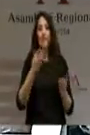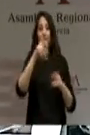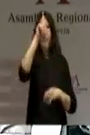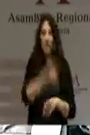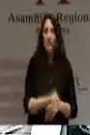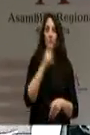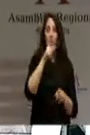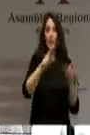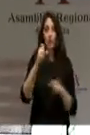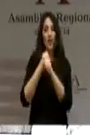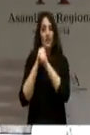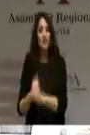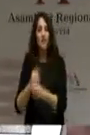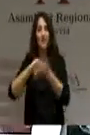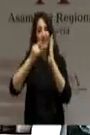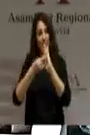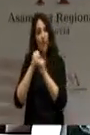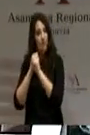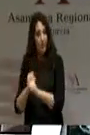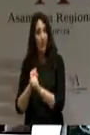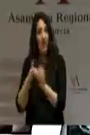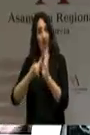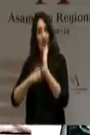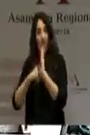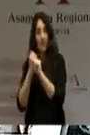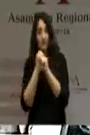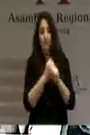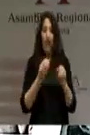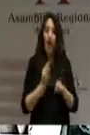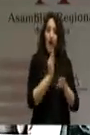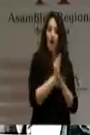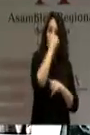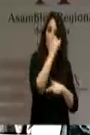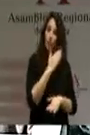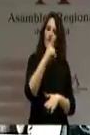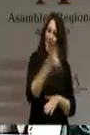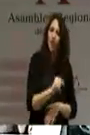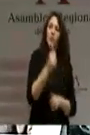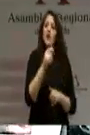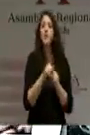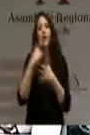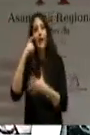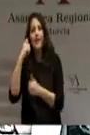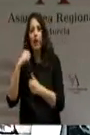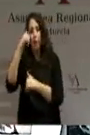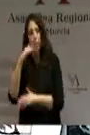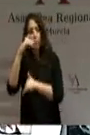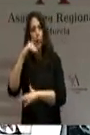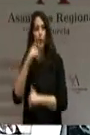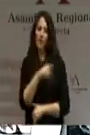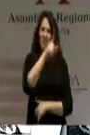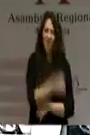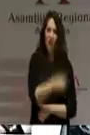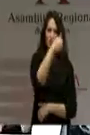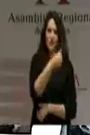dependientes desde el sistema de la dependencia que desde el sistema sanitario. Por cada millón de euros que invertimos en la ley de